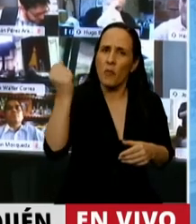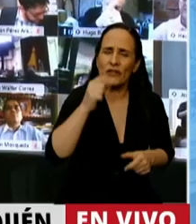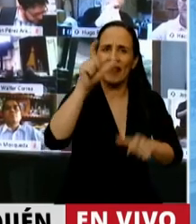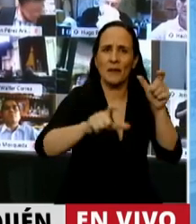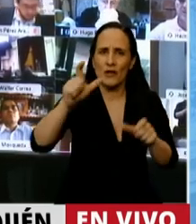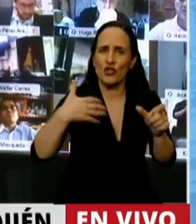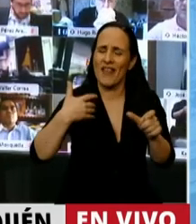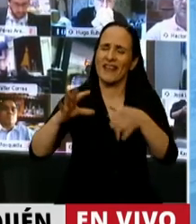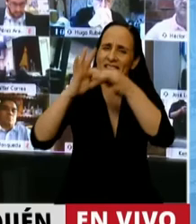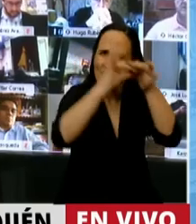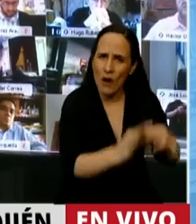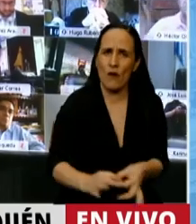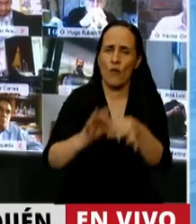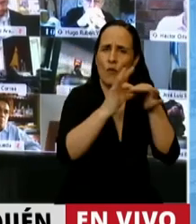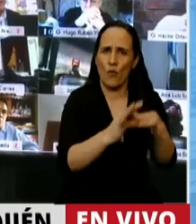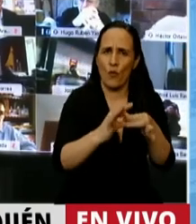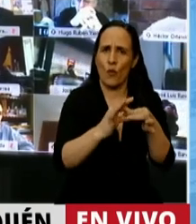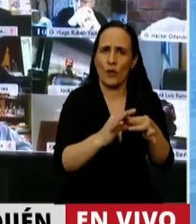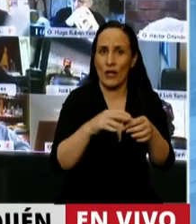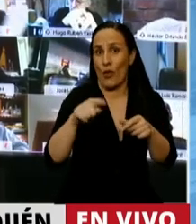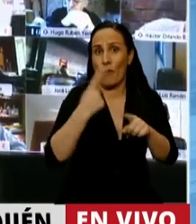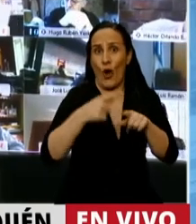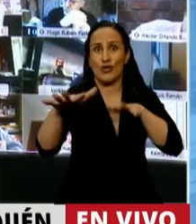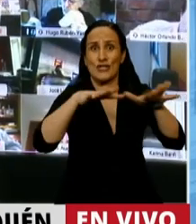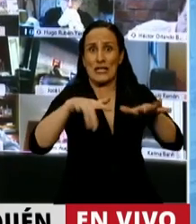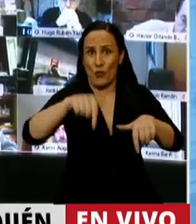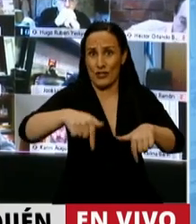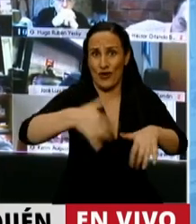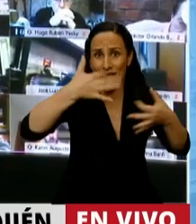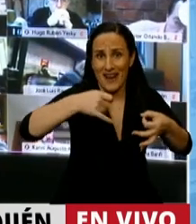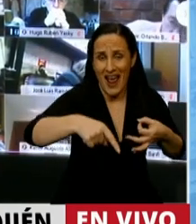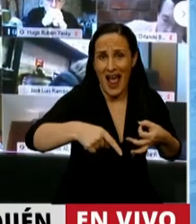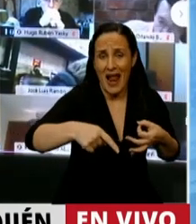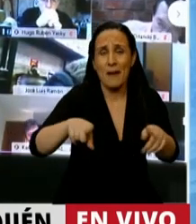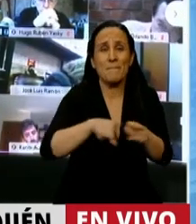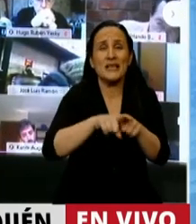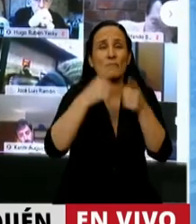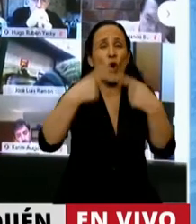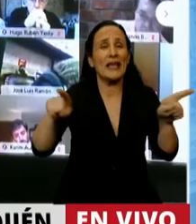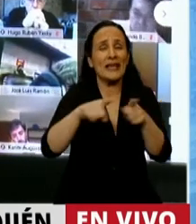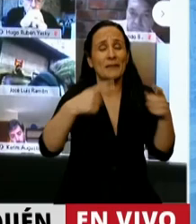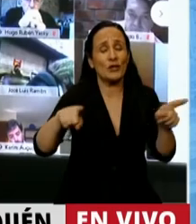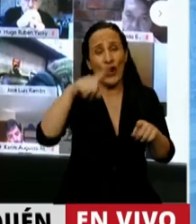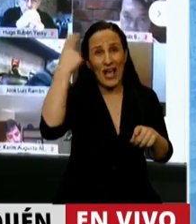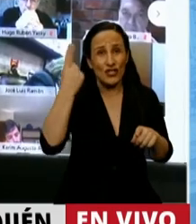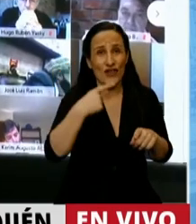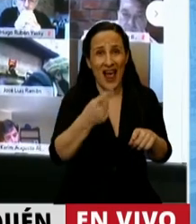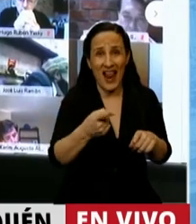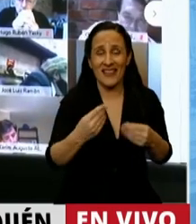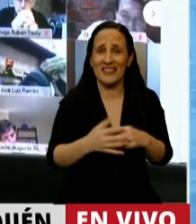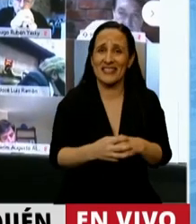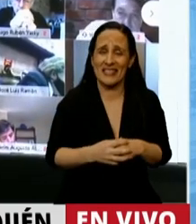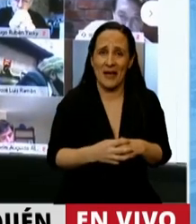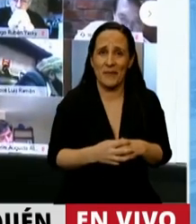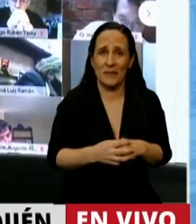a la realidad de la que estamos viviendo con palabras de nuestro himno nacional, que se levante sobre